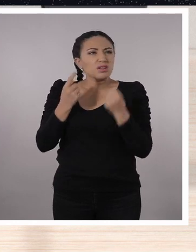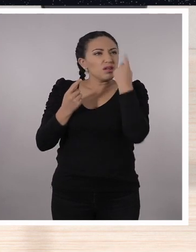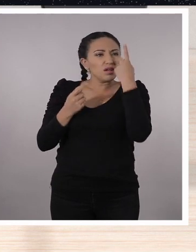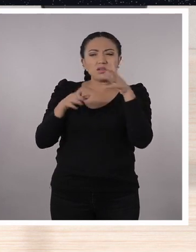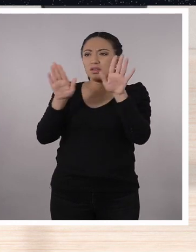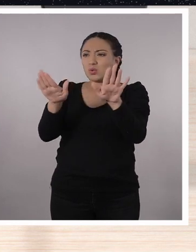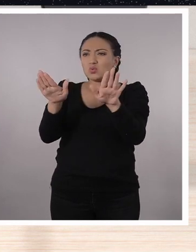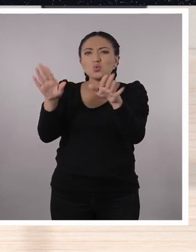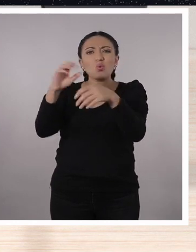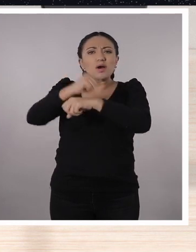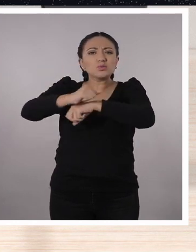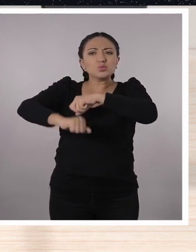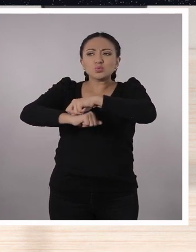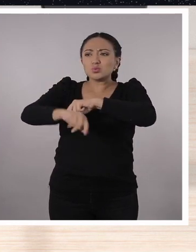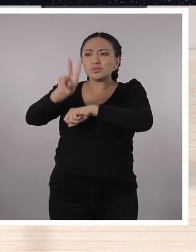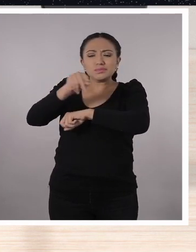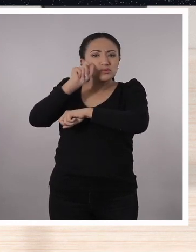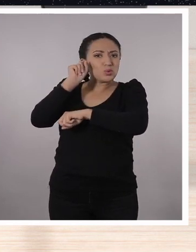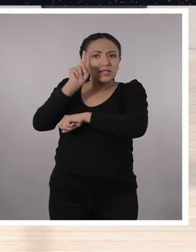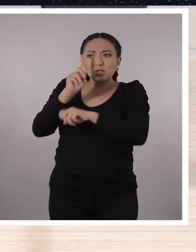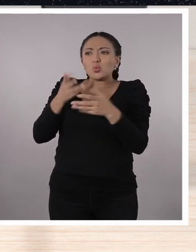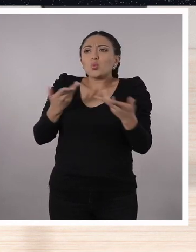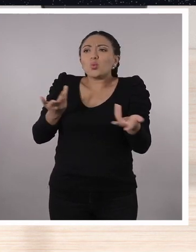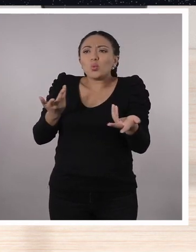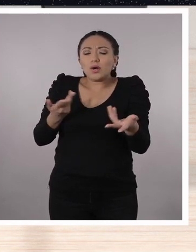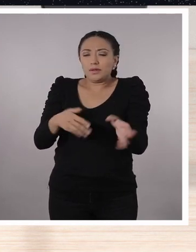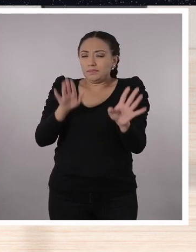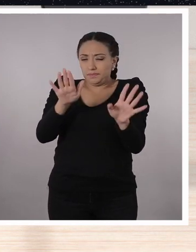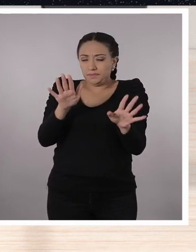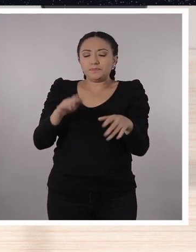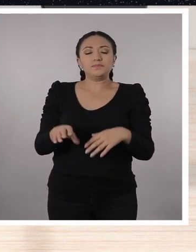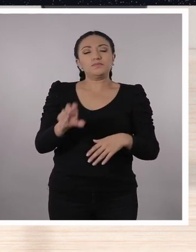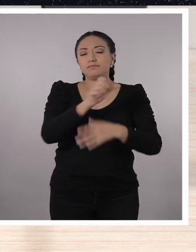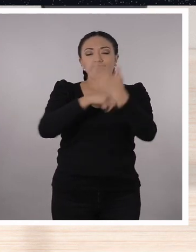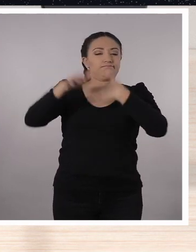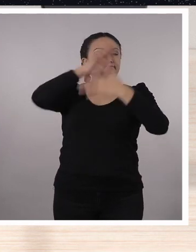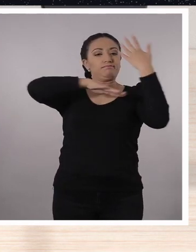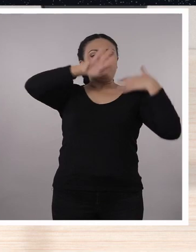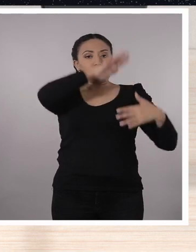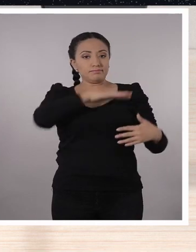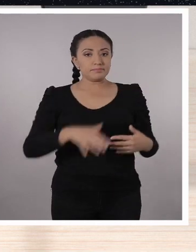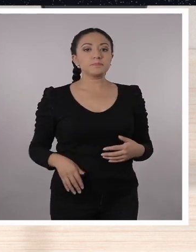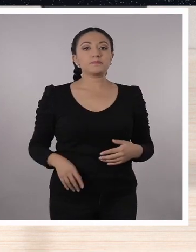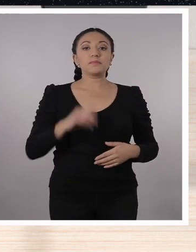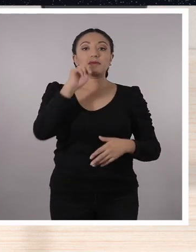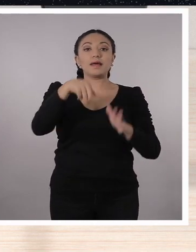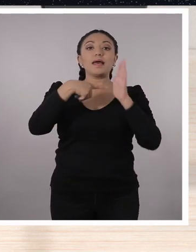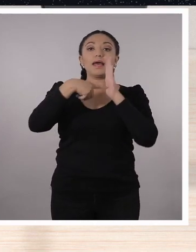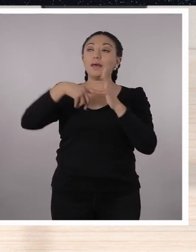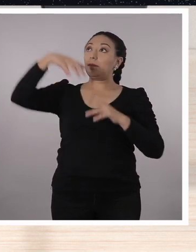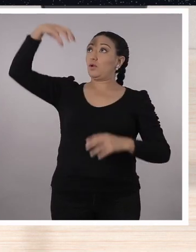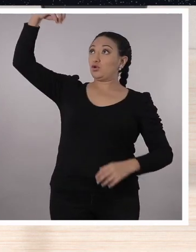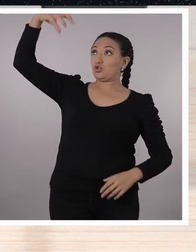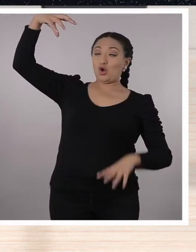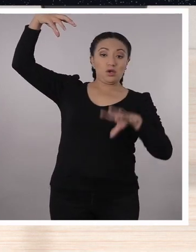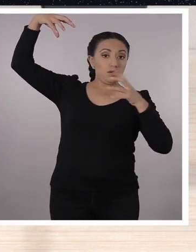entender cómo está la estructura en sí de la notación científica, volvamos al ejemplo principal, que es la distancia de la Tierra al